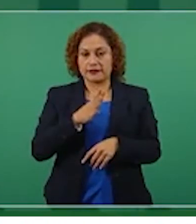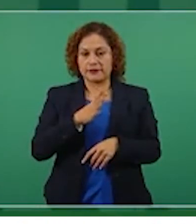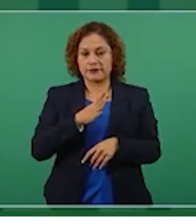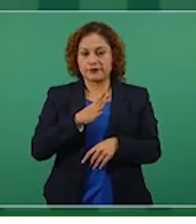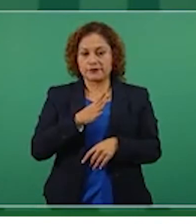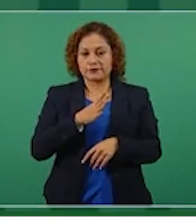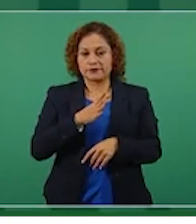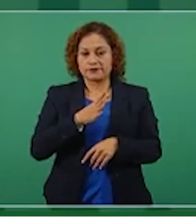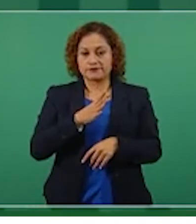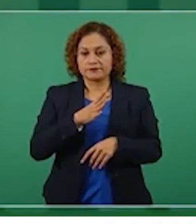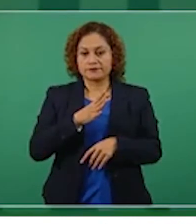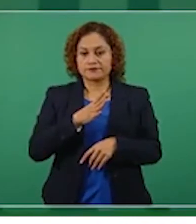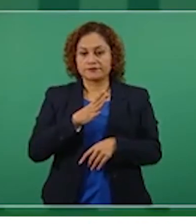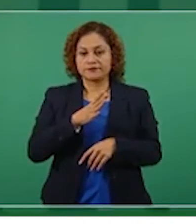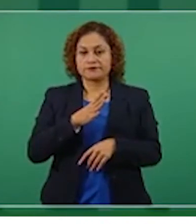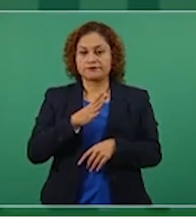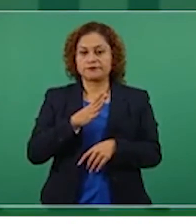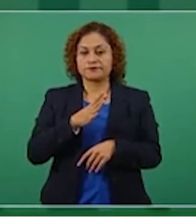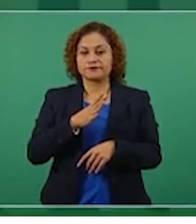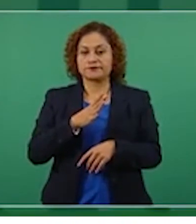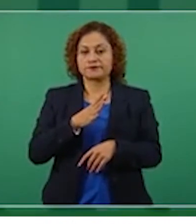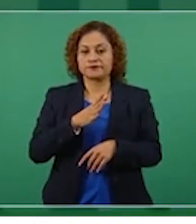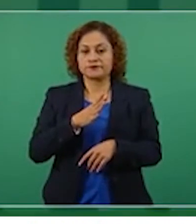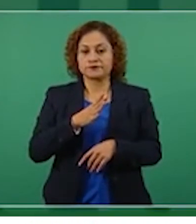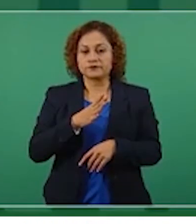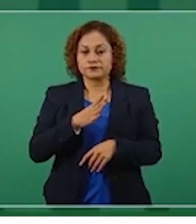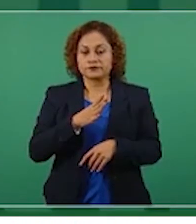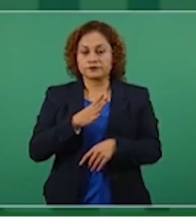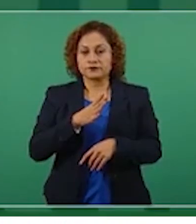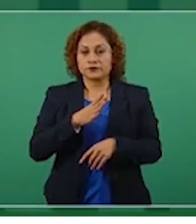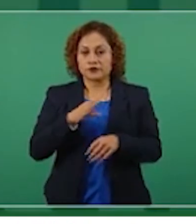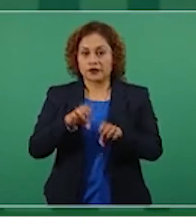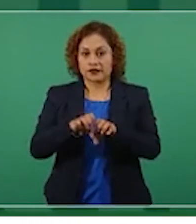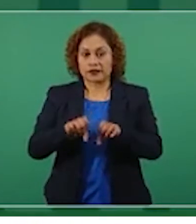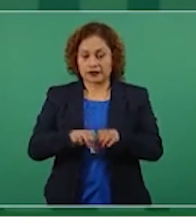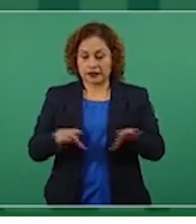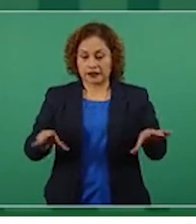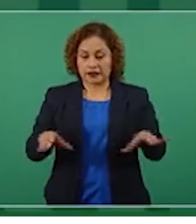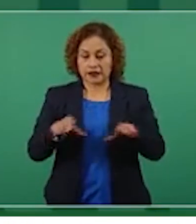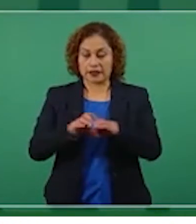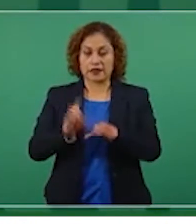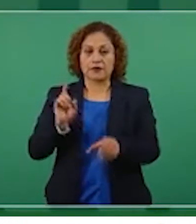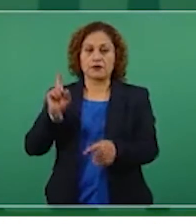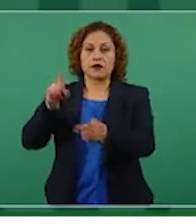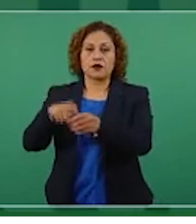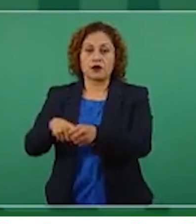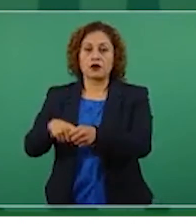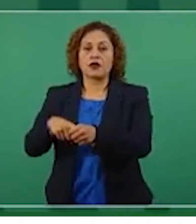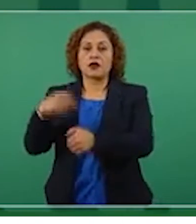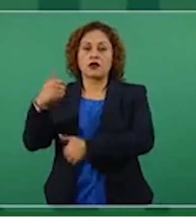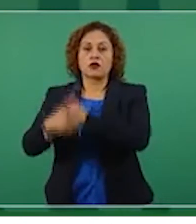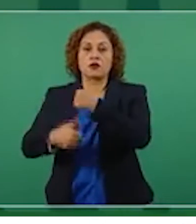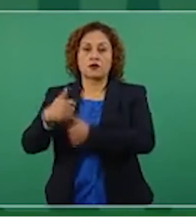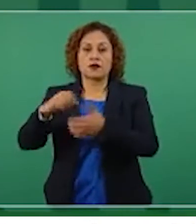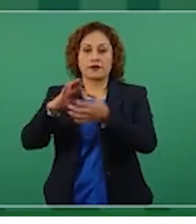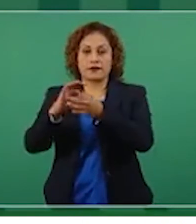garantizada su participación en los Juegos Olímpicos tanto el equipo